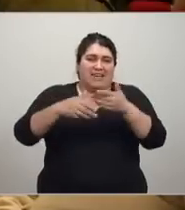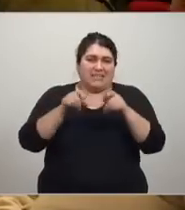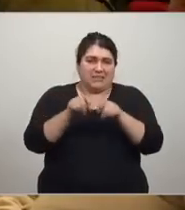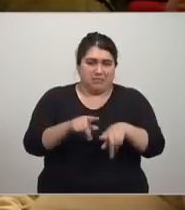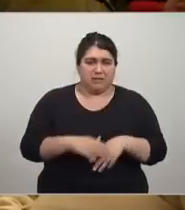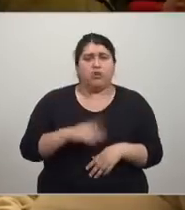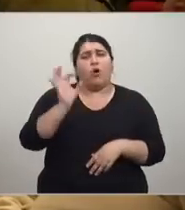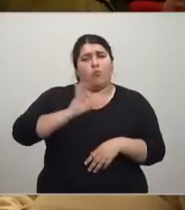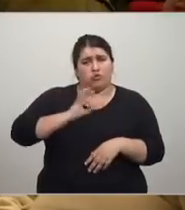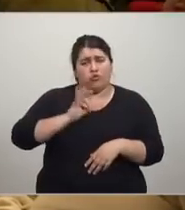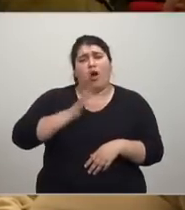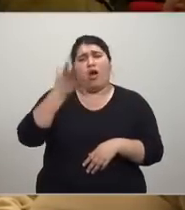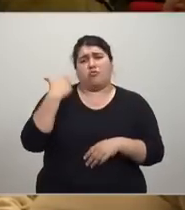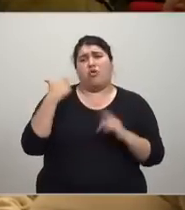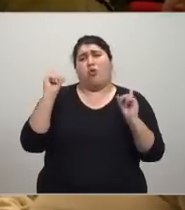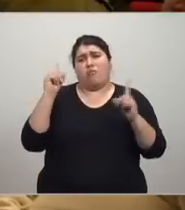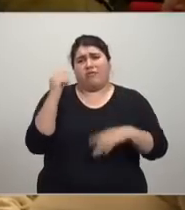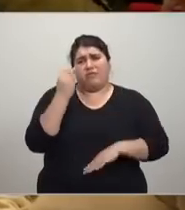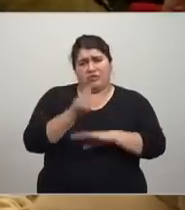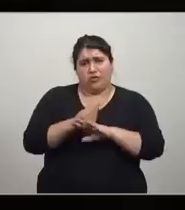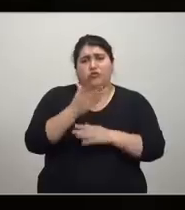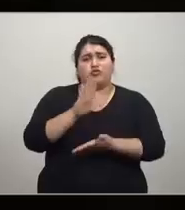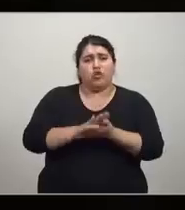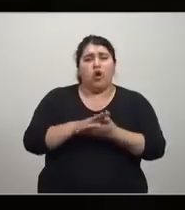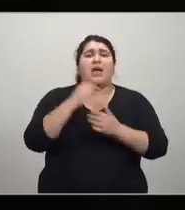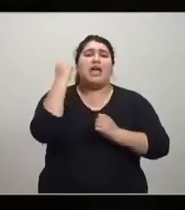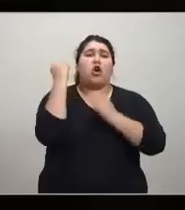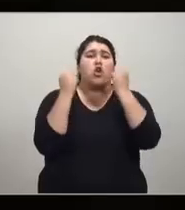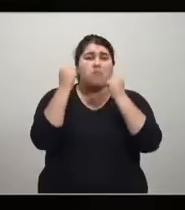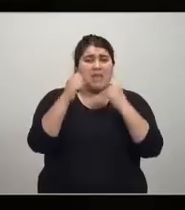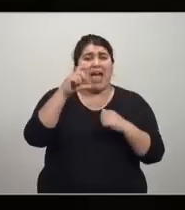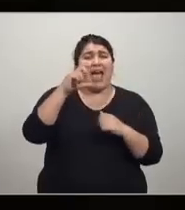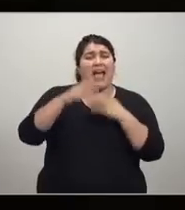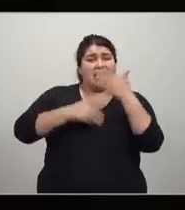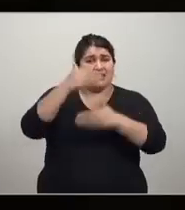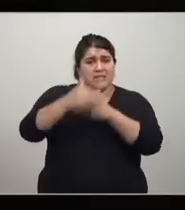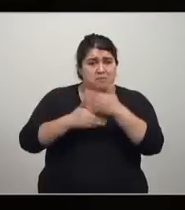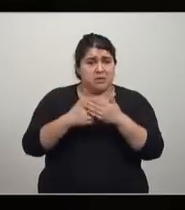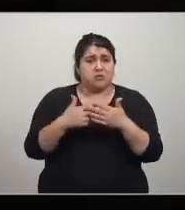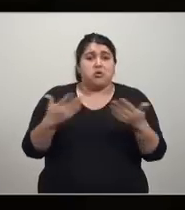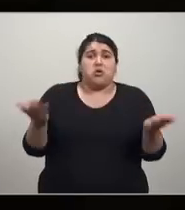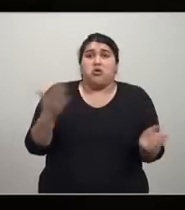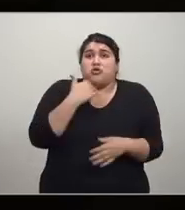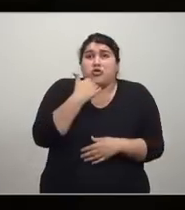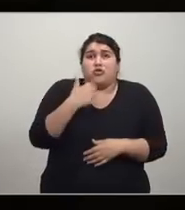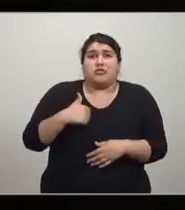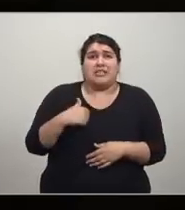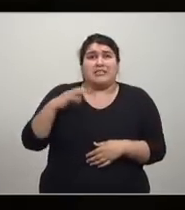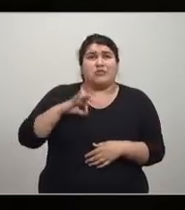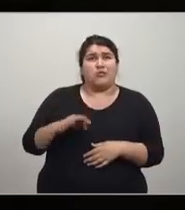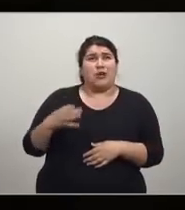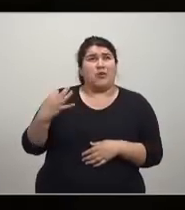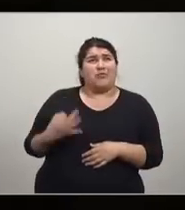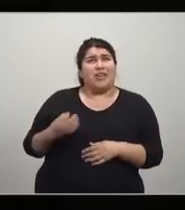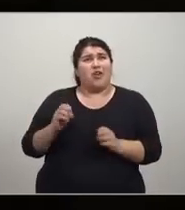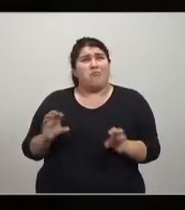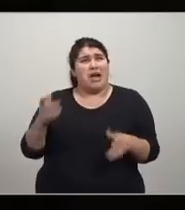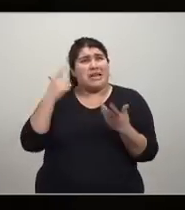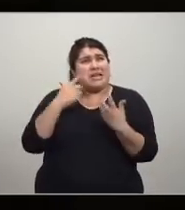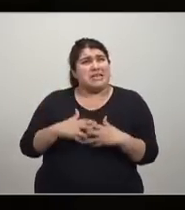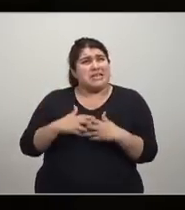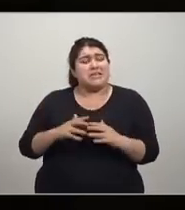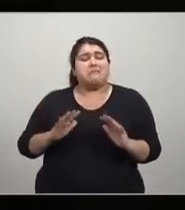Muchos años fui profesor de teoría del crecimiento y no estoy seguro si me ganaba honestamente la vida, sinceramente. Bueno,